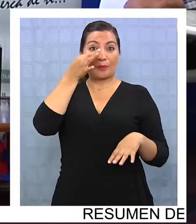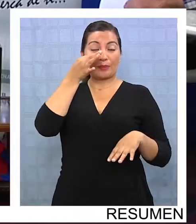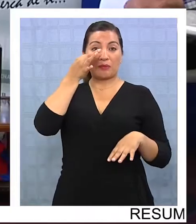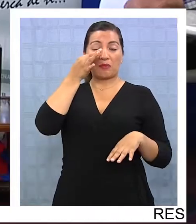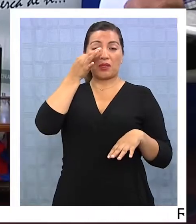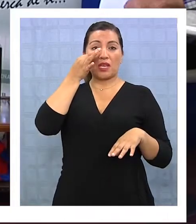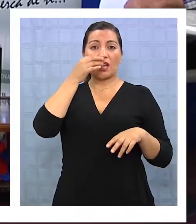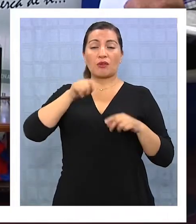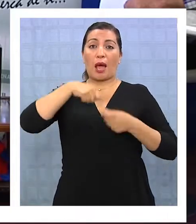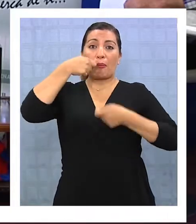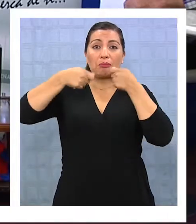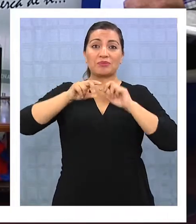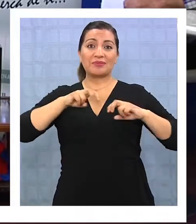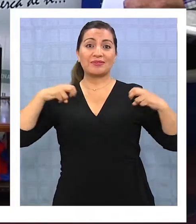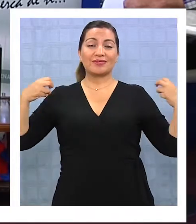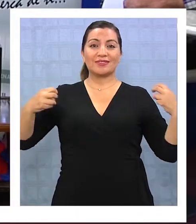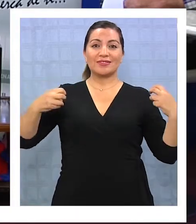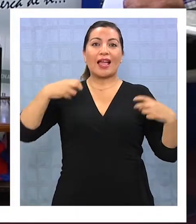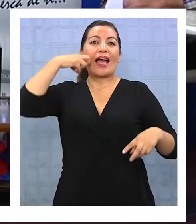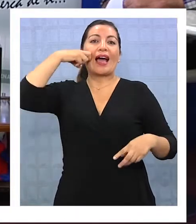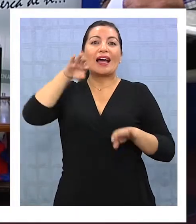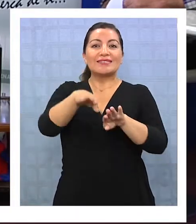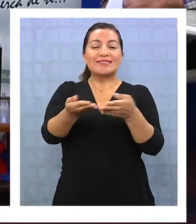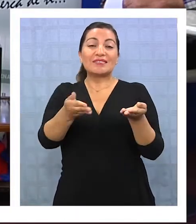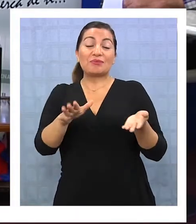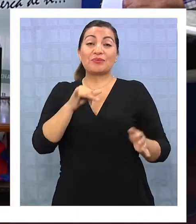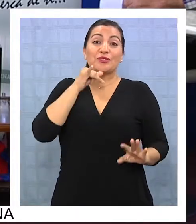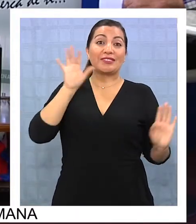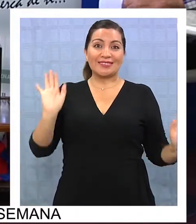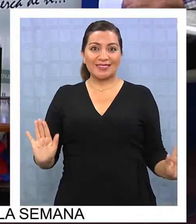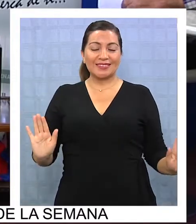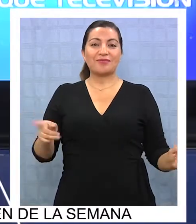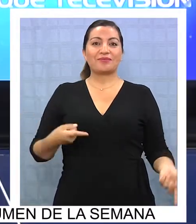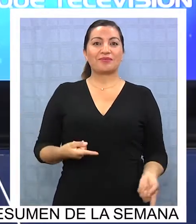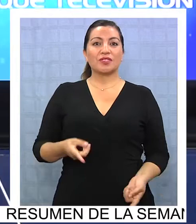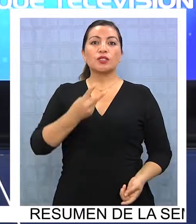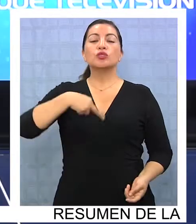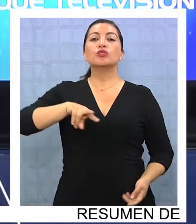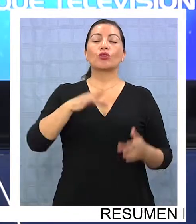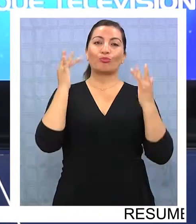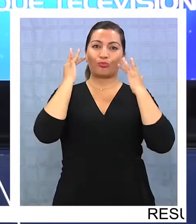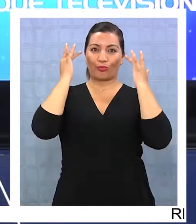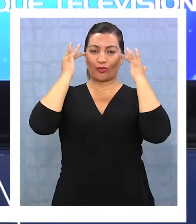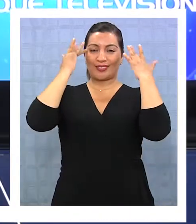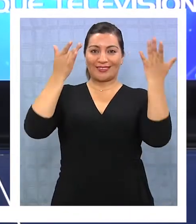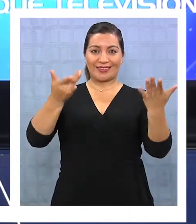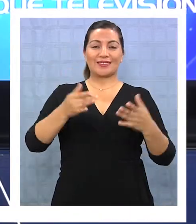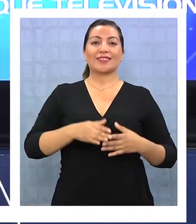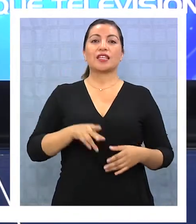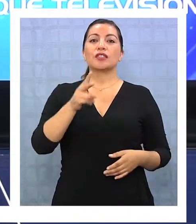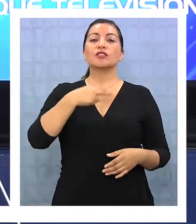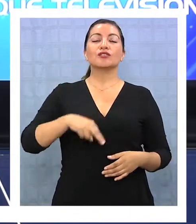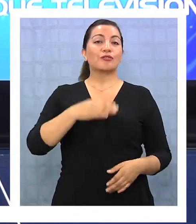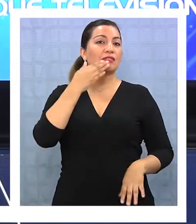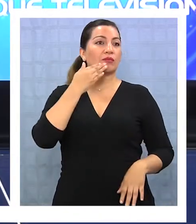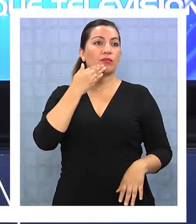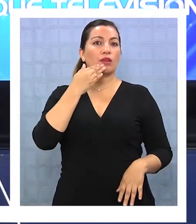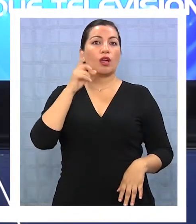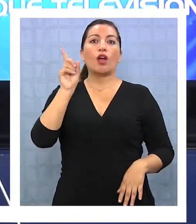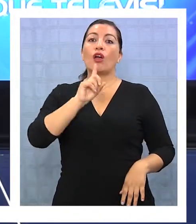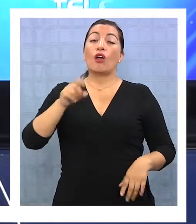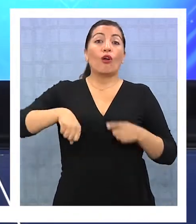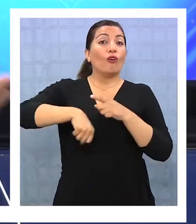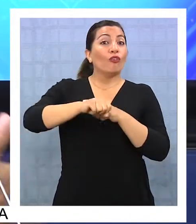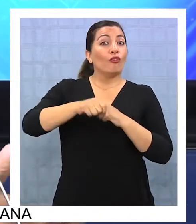su casa o en el comedor, ahí compartiendo con un azaíto tal vez. Pero nosotros muy contentos por ello, así que ahí vamos a estar también.